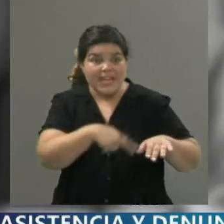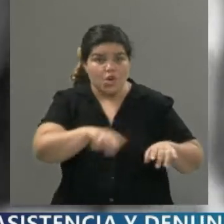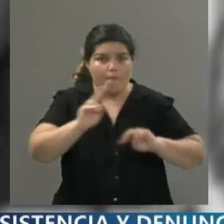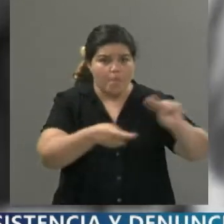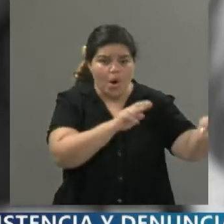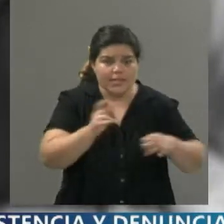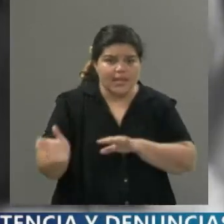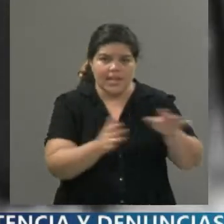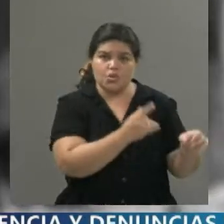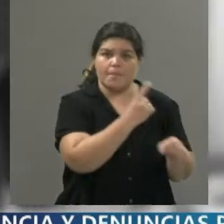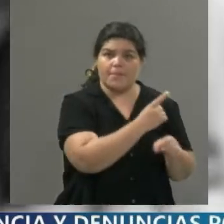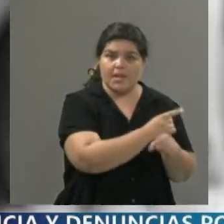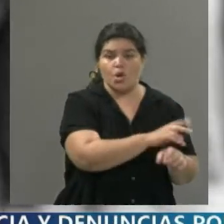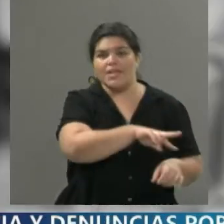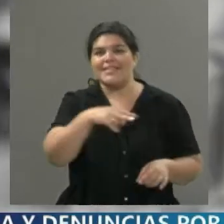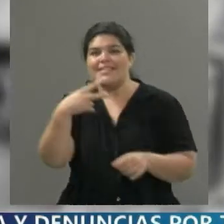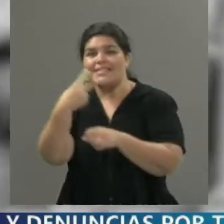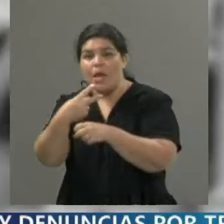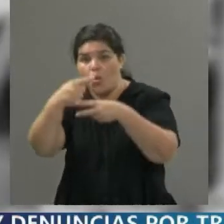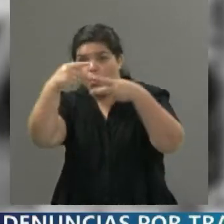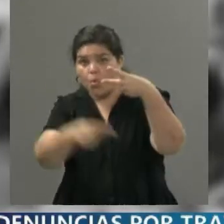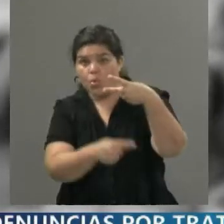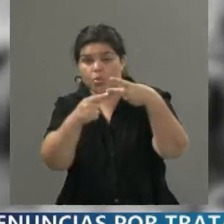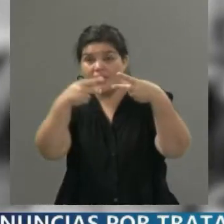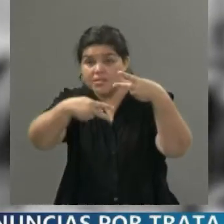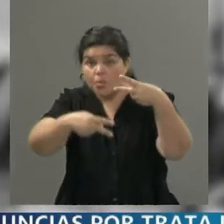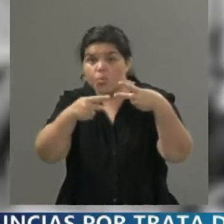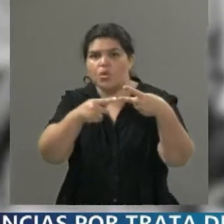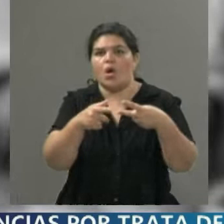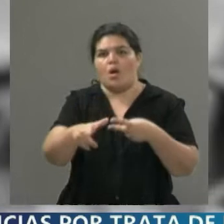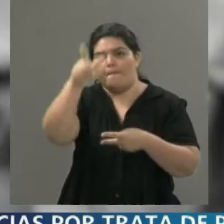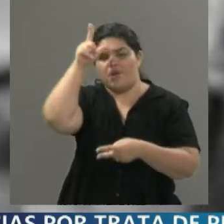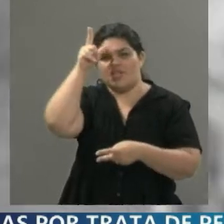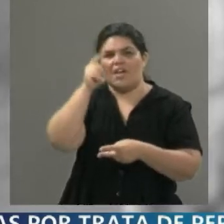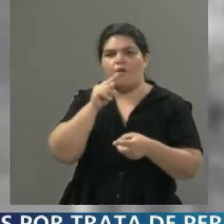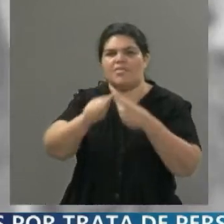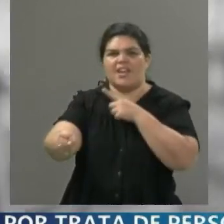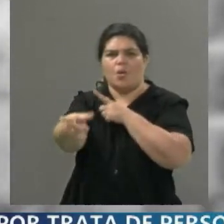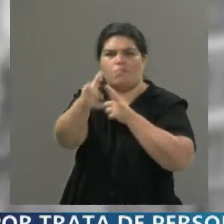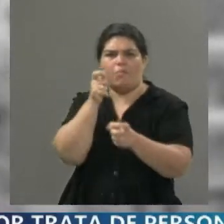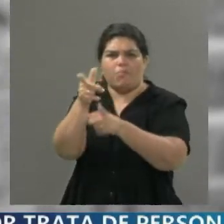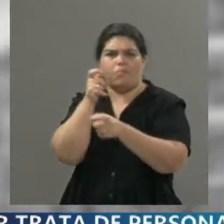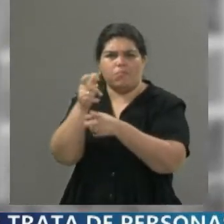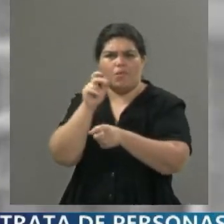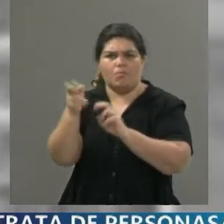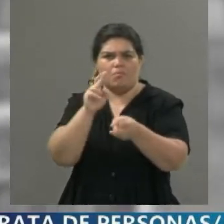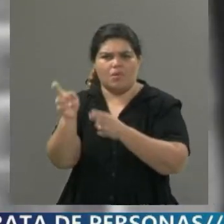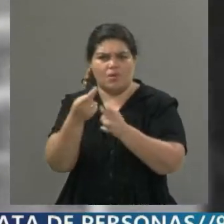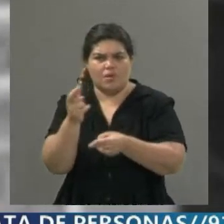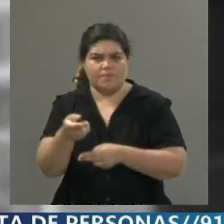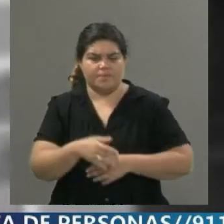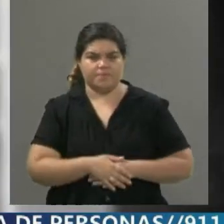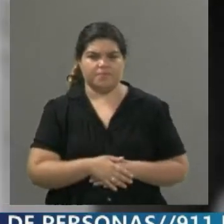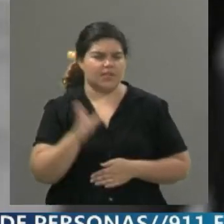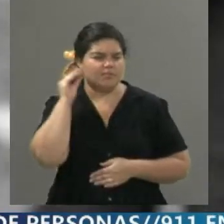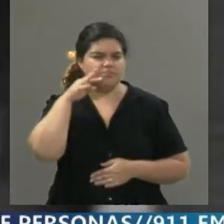fusilamientos de gatillo fácil. Ya superamos los 8.000 casos de muertes a manos del aparato represivo